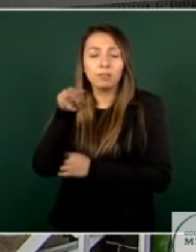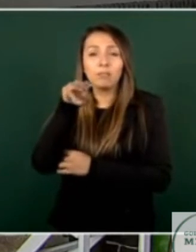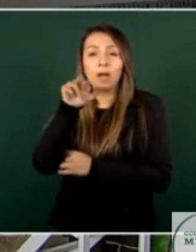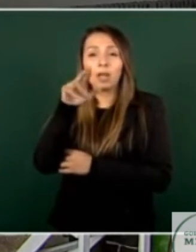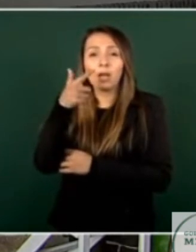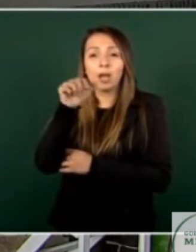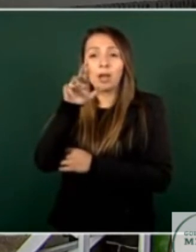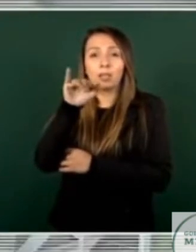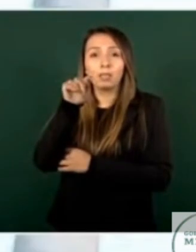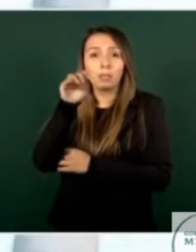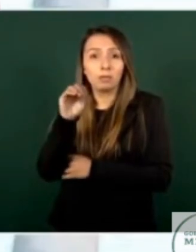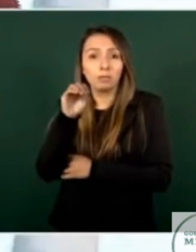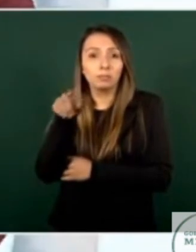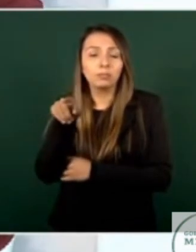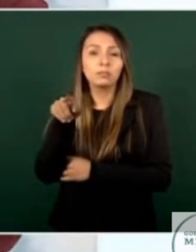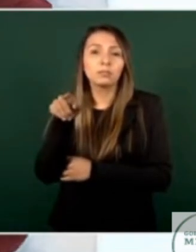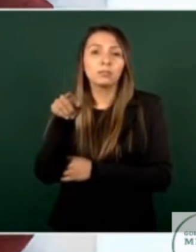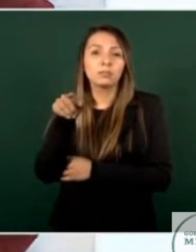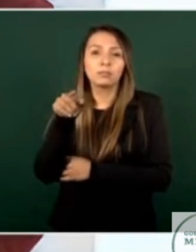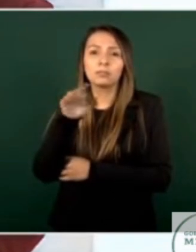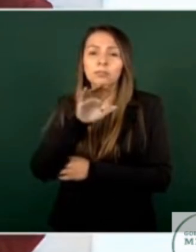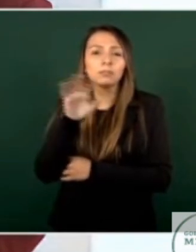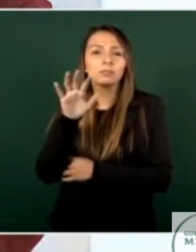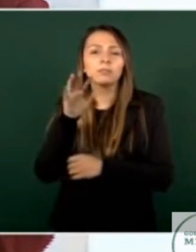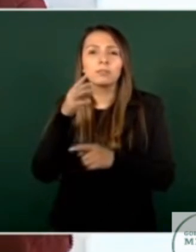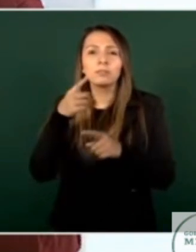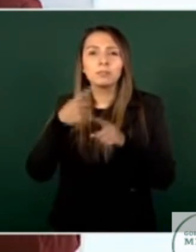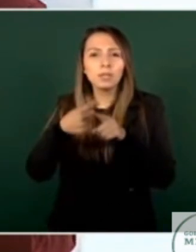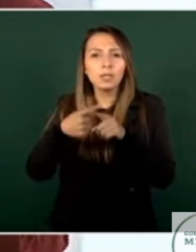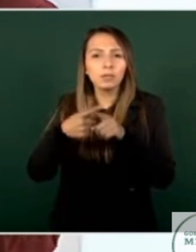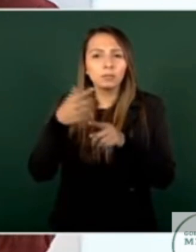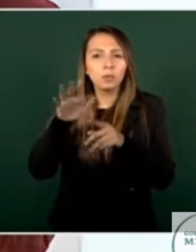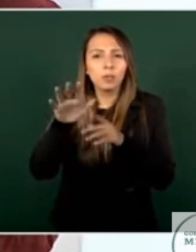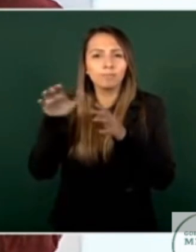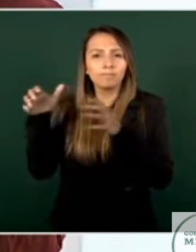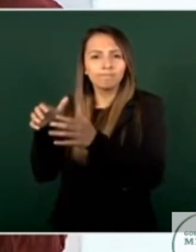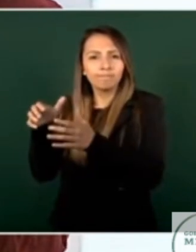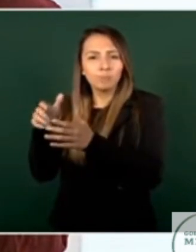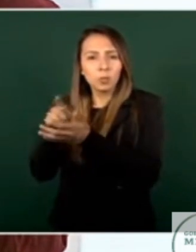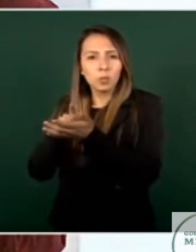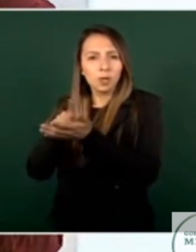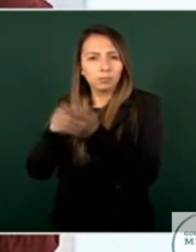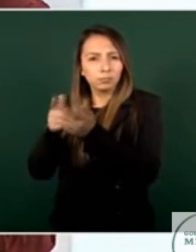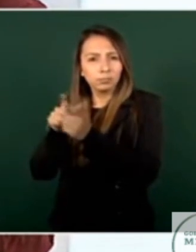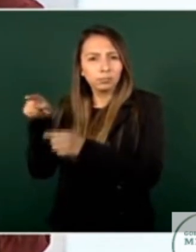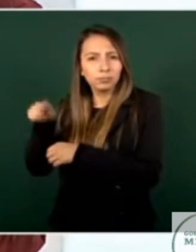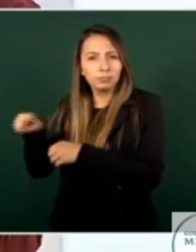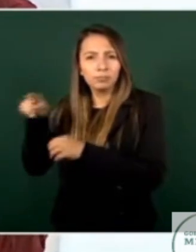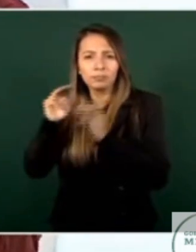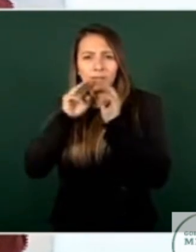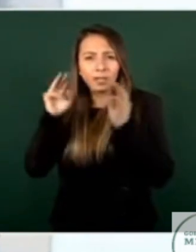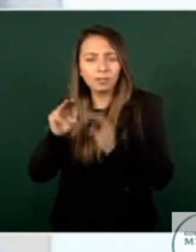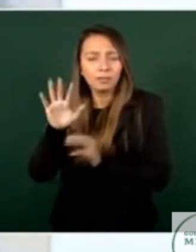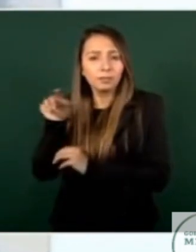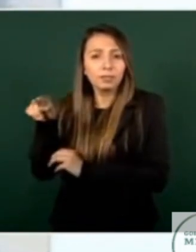no descartamos posibles vinculación de un grupo criminal Hay un trabajo muy sólido de